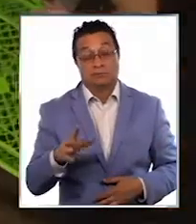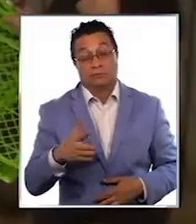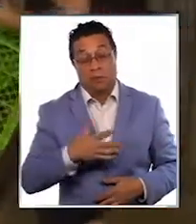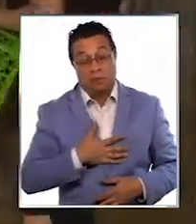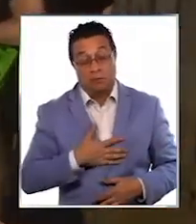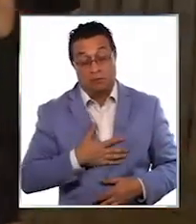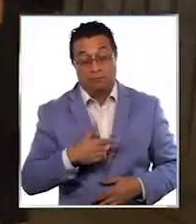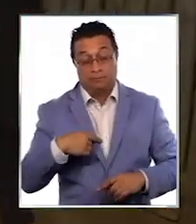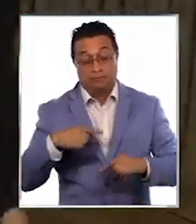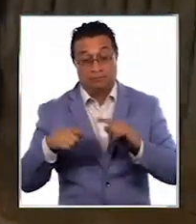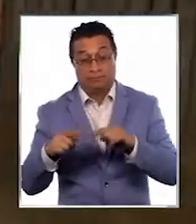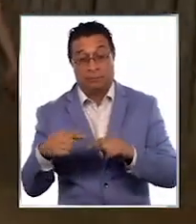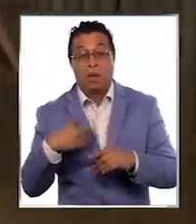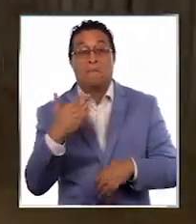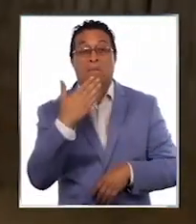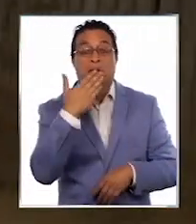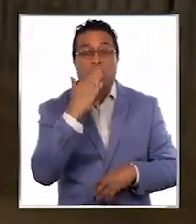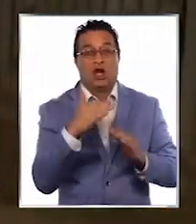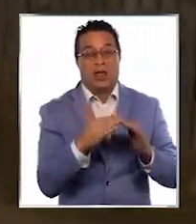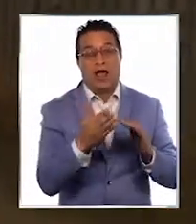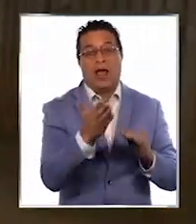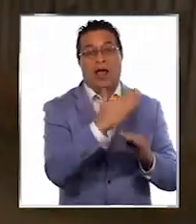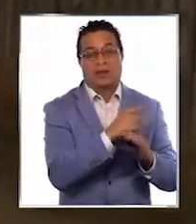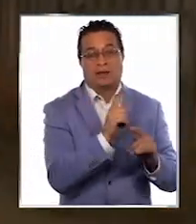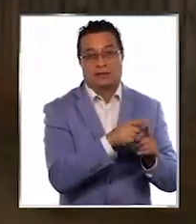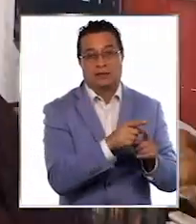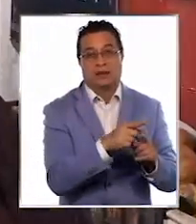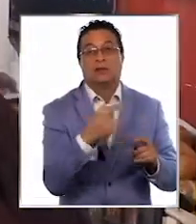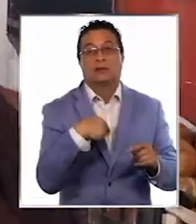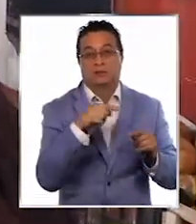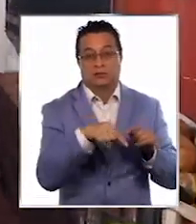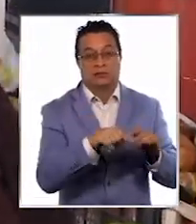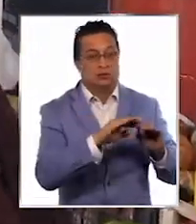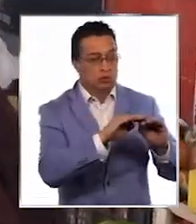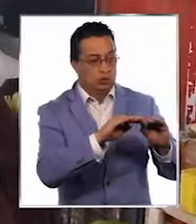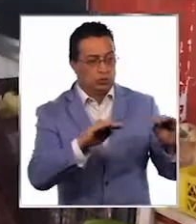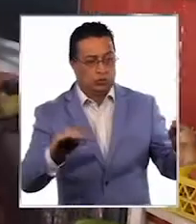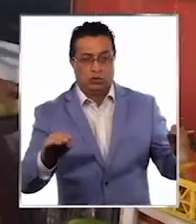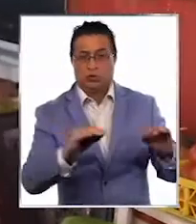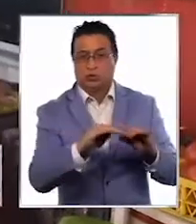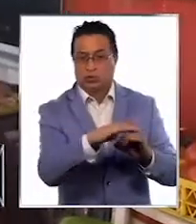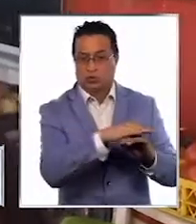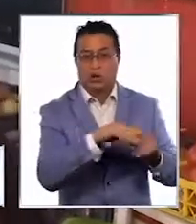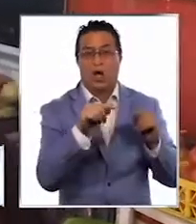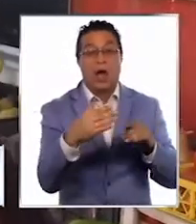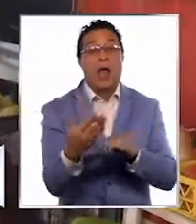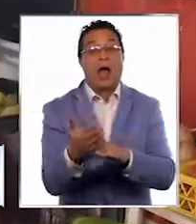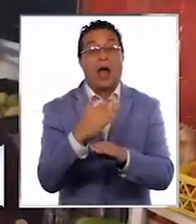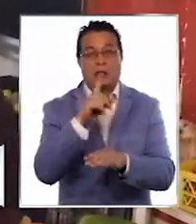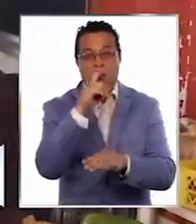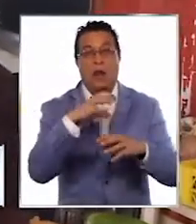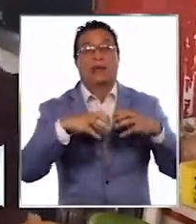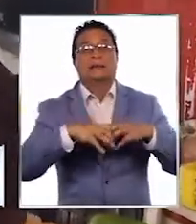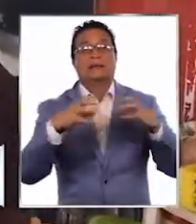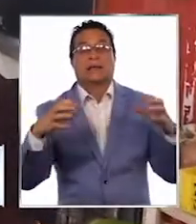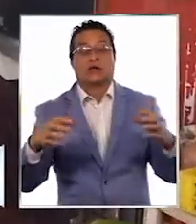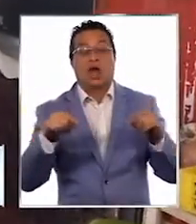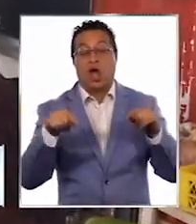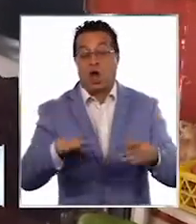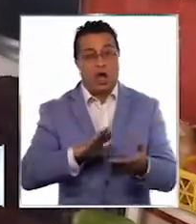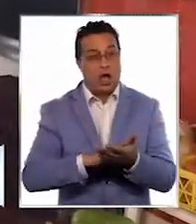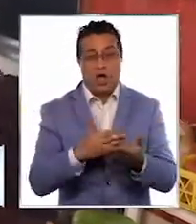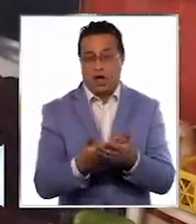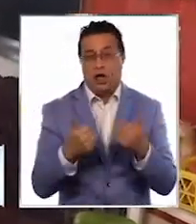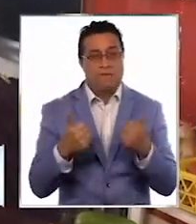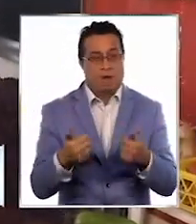en mi sitio yo quedé mejor que lo que estaba antes, porque quedó parejito, antes estaba como en un cerro. Y ahora estoy muy bien